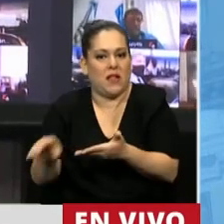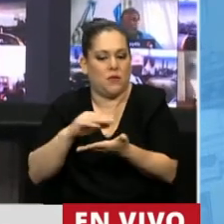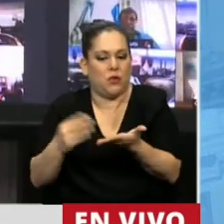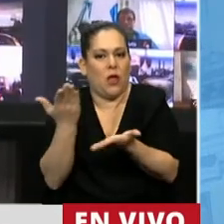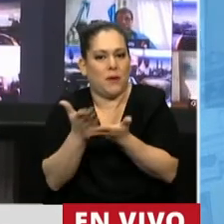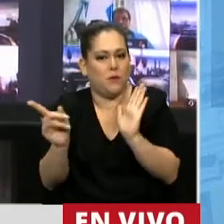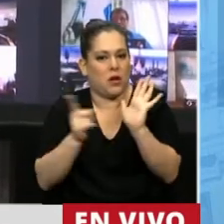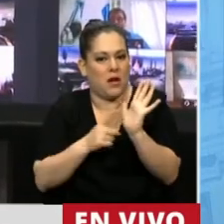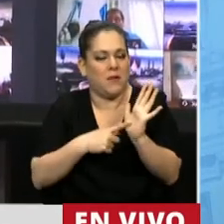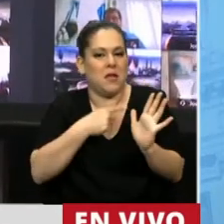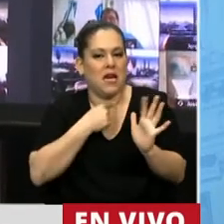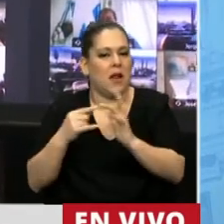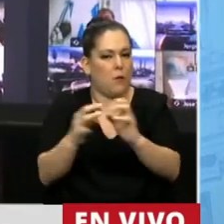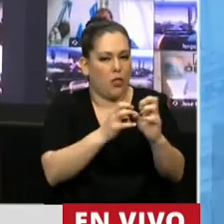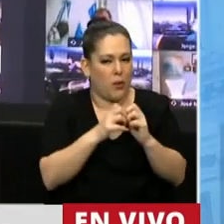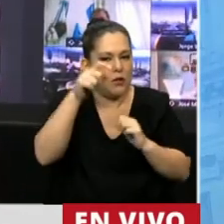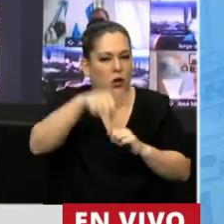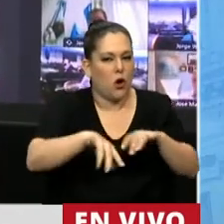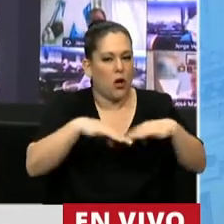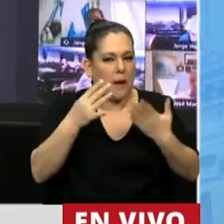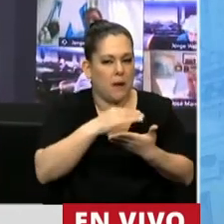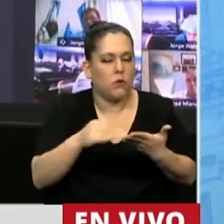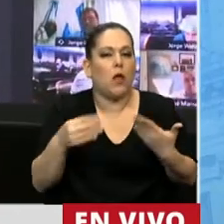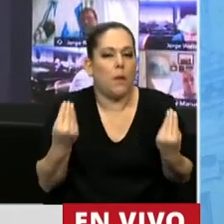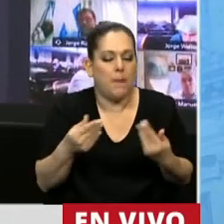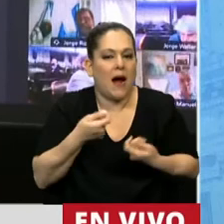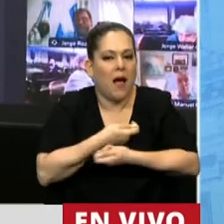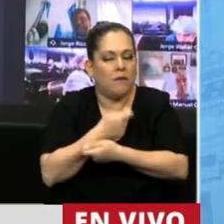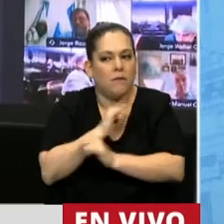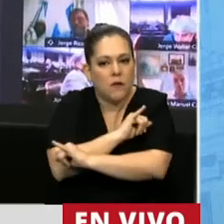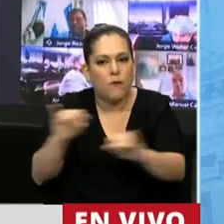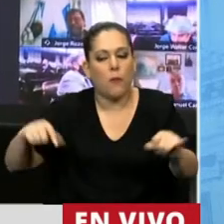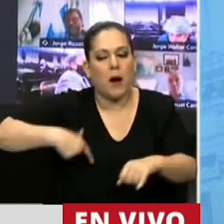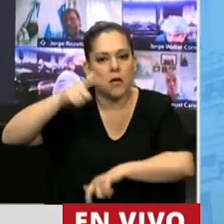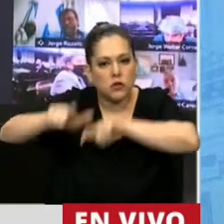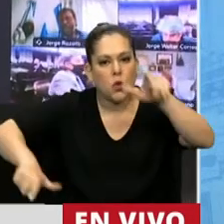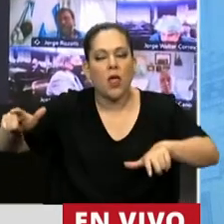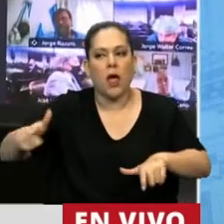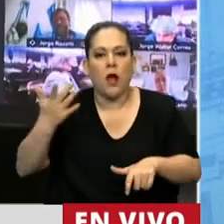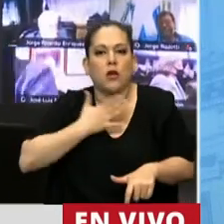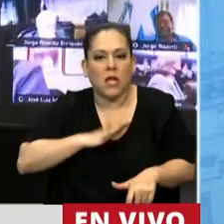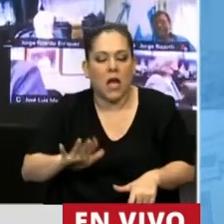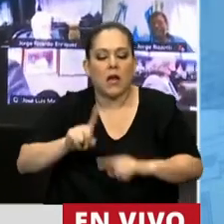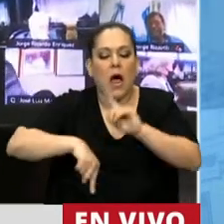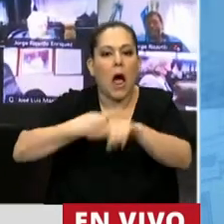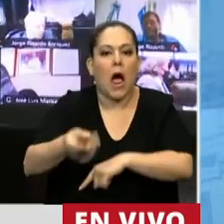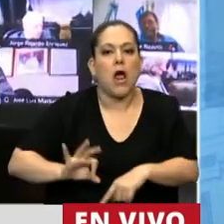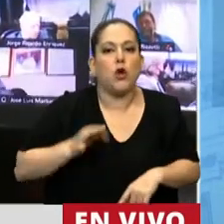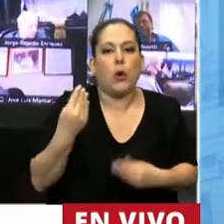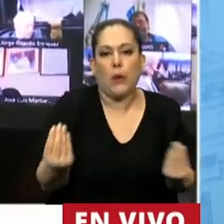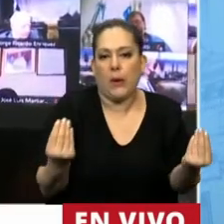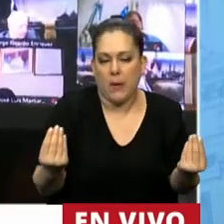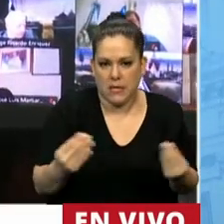en el recinto para darle a la ciudadanía finalmente una seguridad respecto de lo que va a ocurrir el año próximo con las PASO. Muchas gracias, señor presidente.